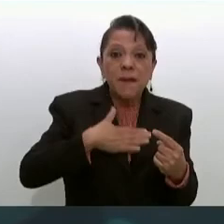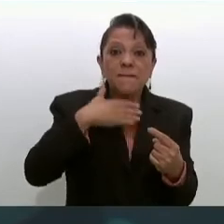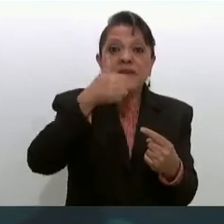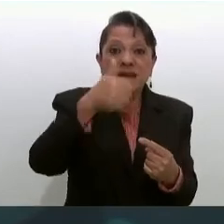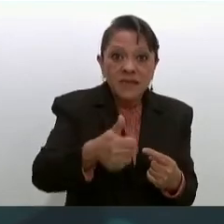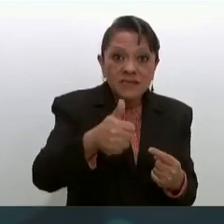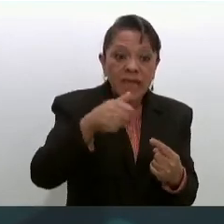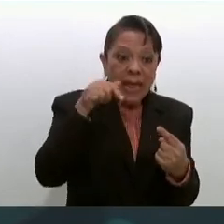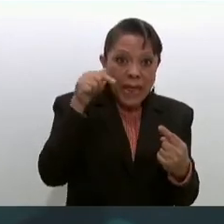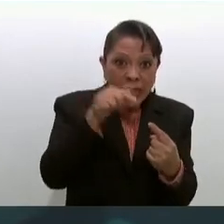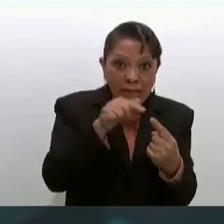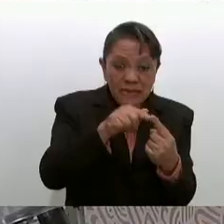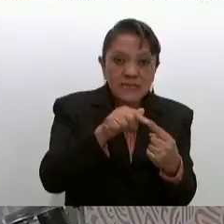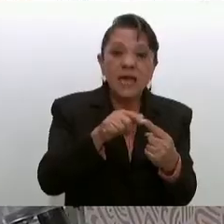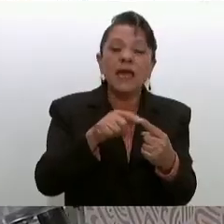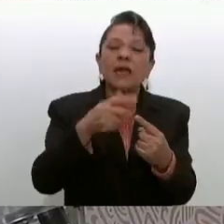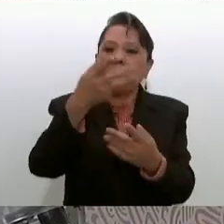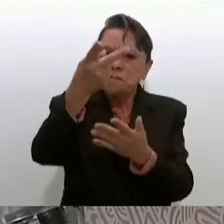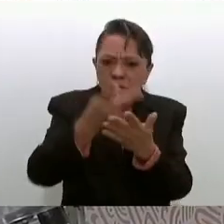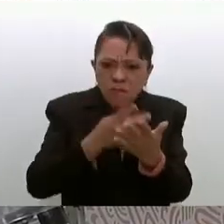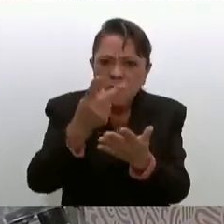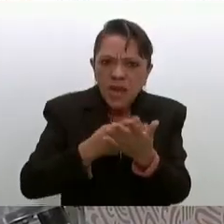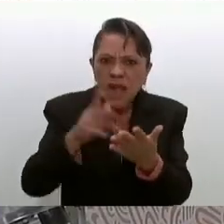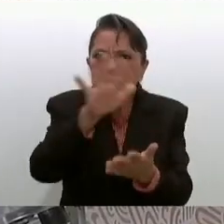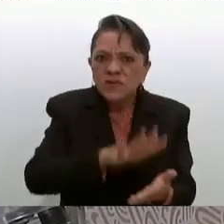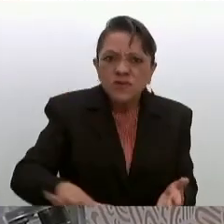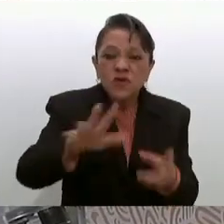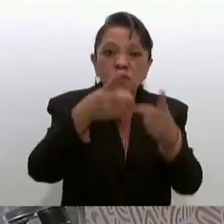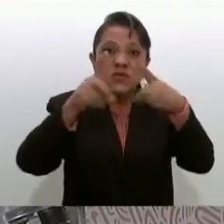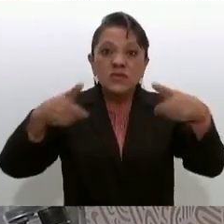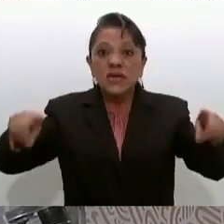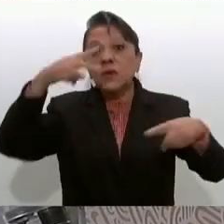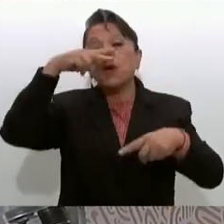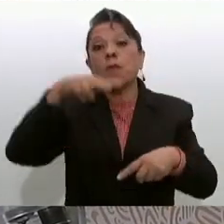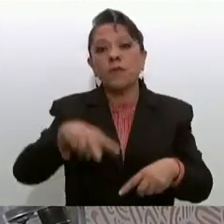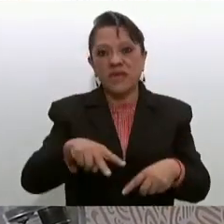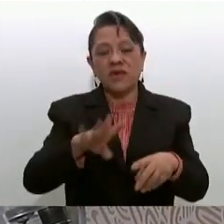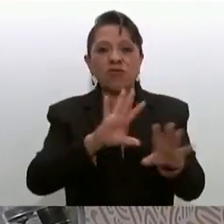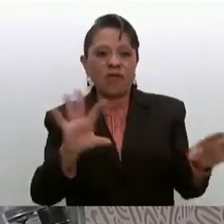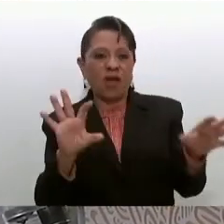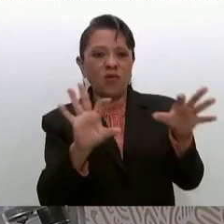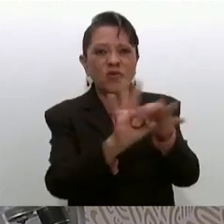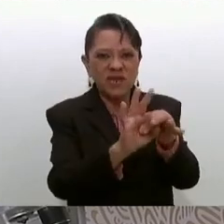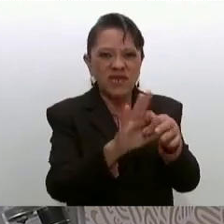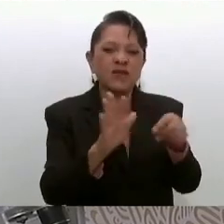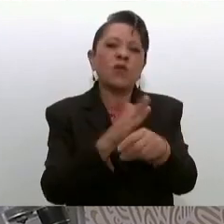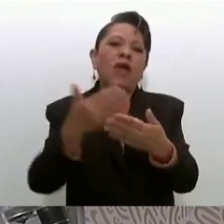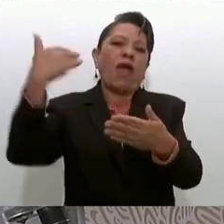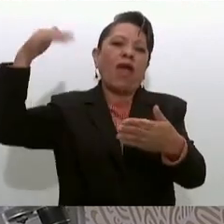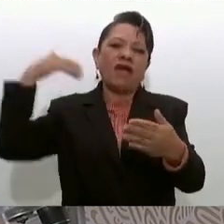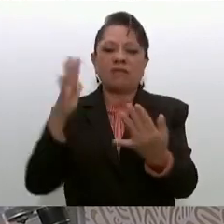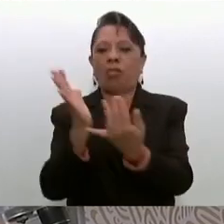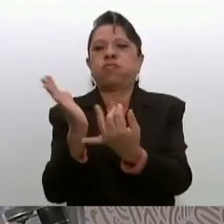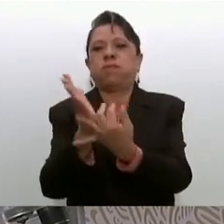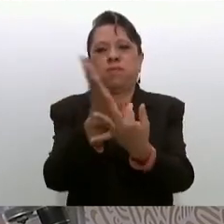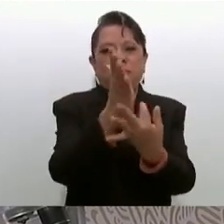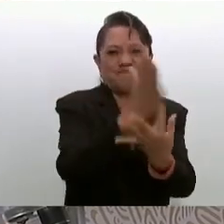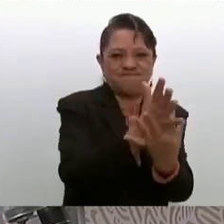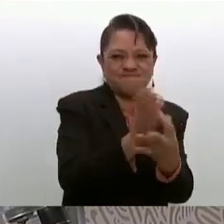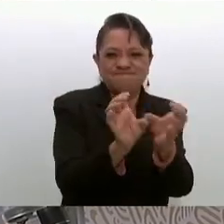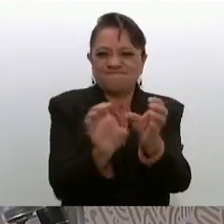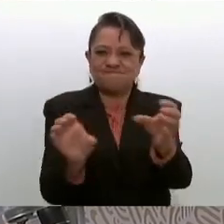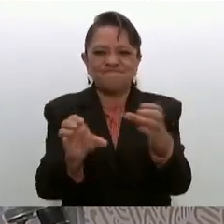toda la atención médica de México, unir lo que había estado fragmentado durante tanto tiempo. Y eso